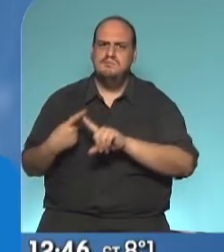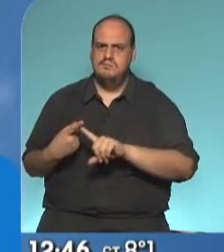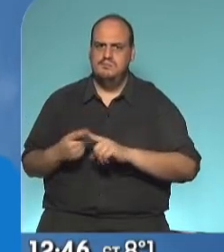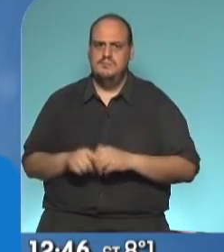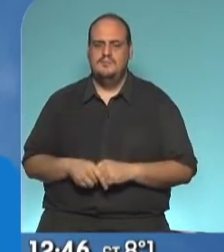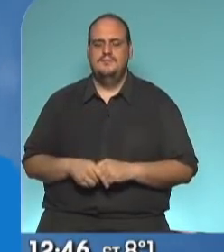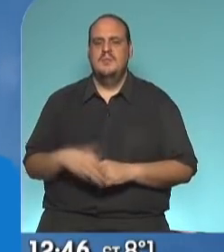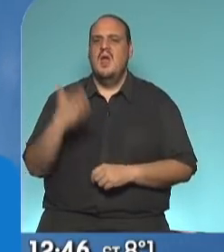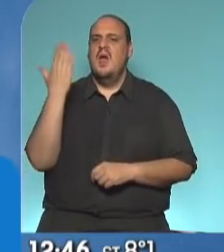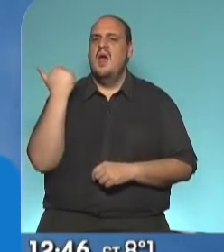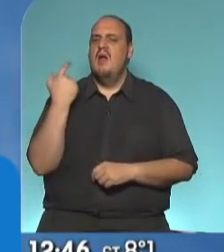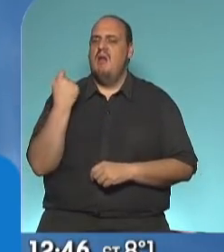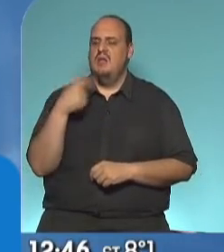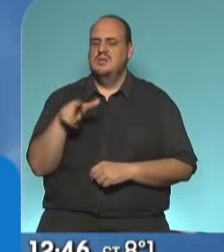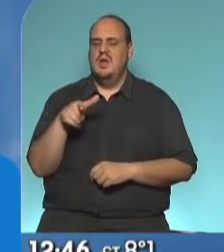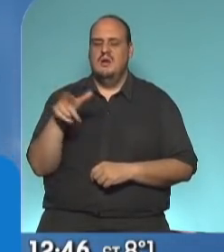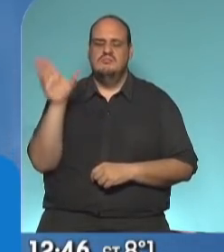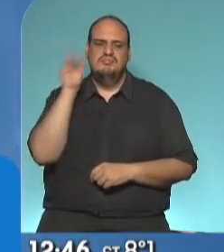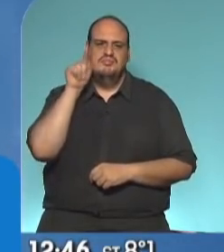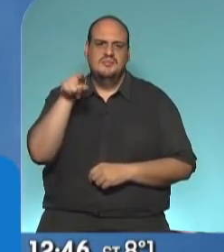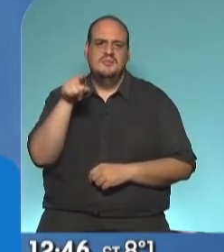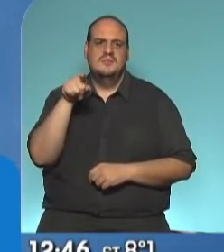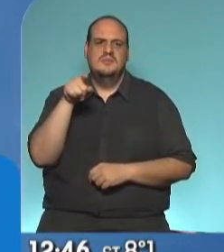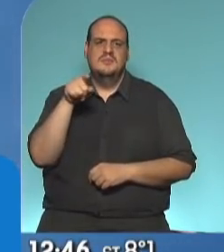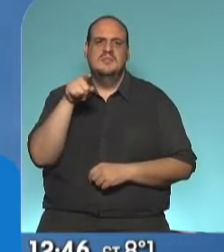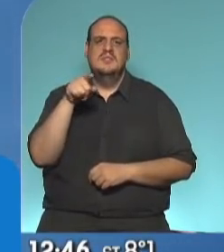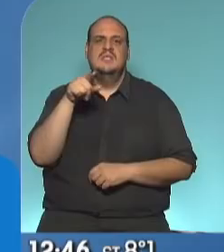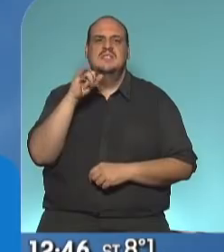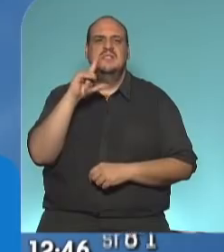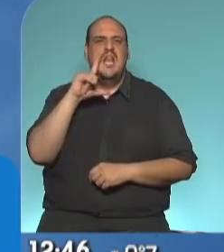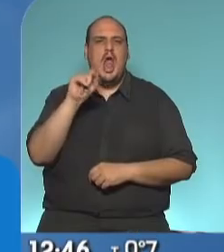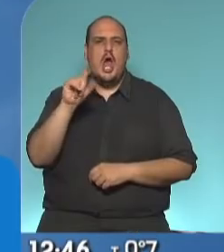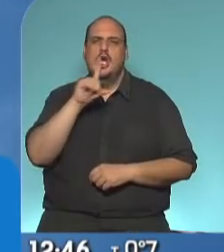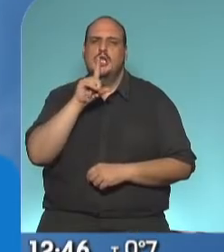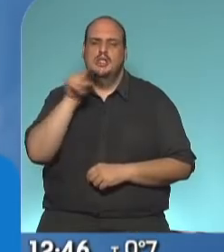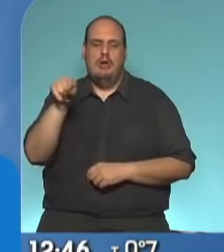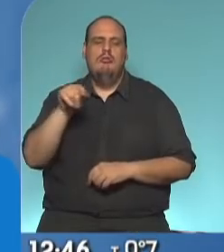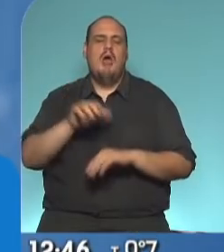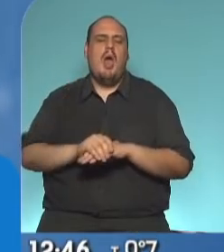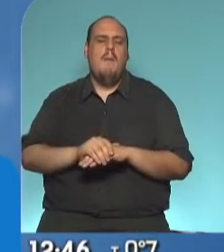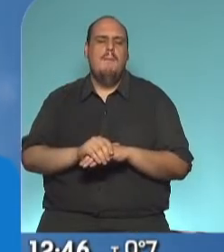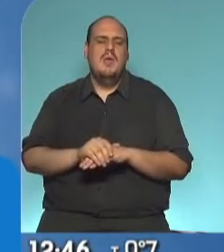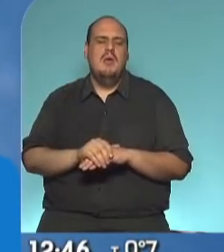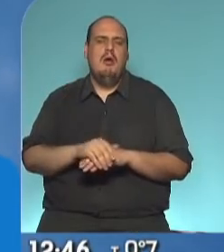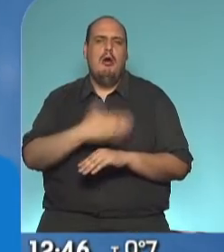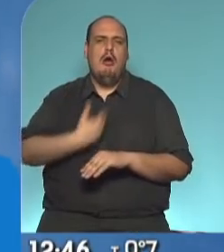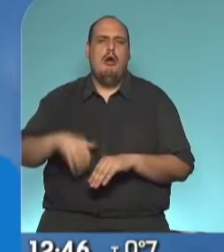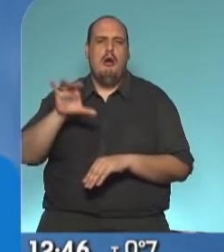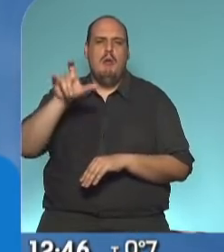Recién lo escuchaba a Sergio Siloto, mi querido amigo gobernador de La Pampa, que